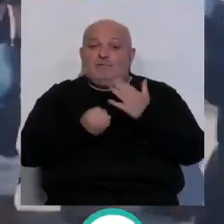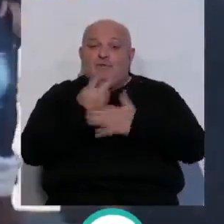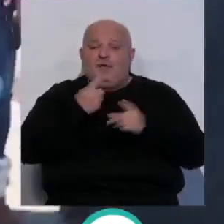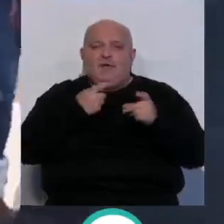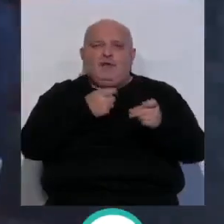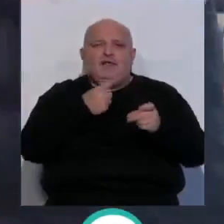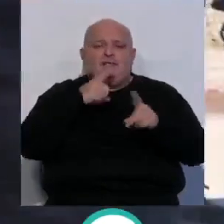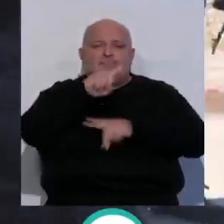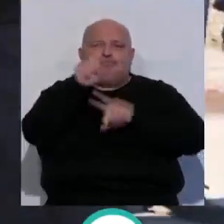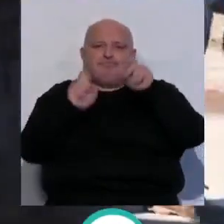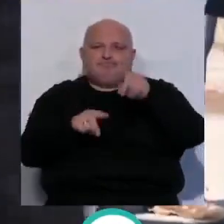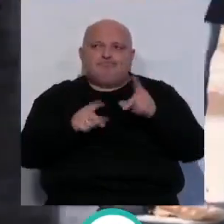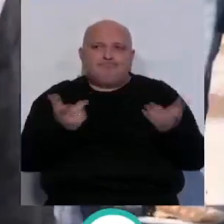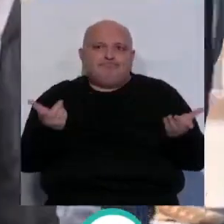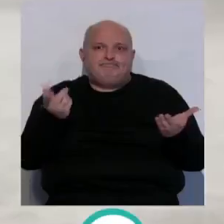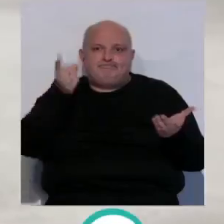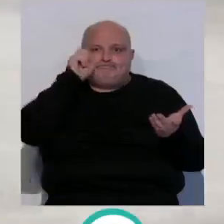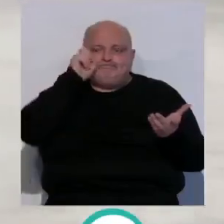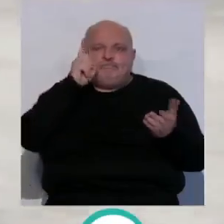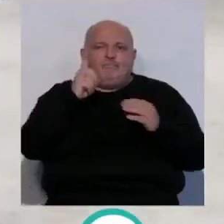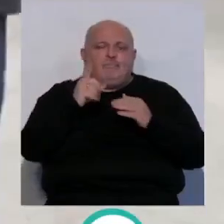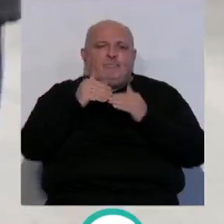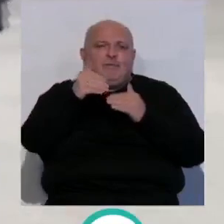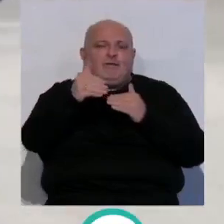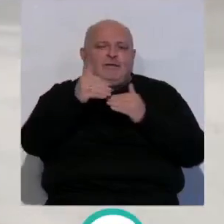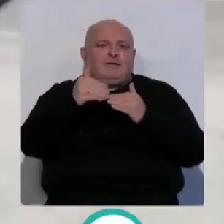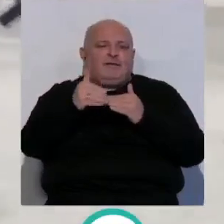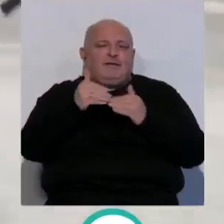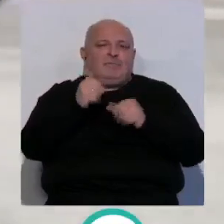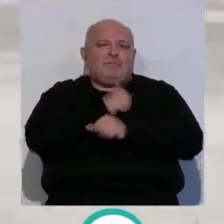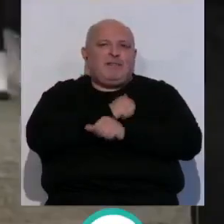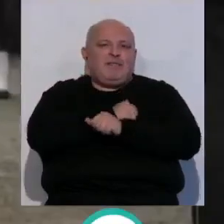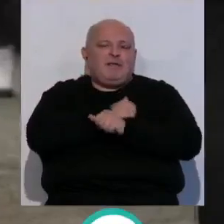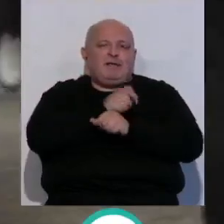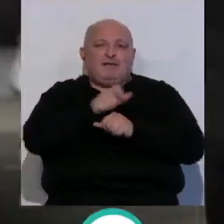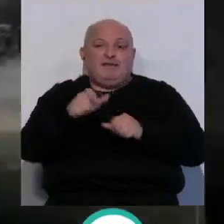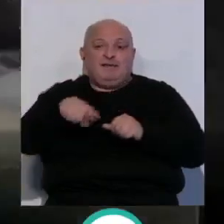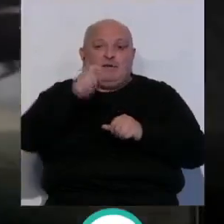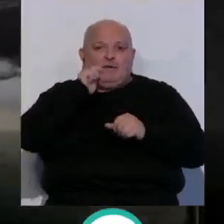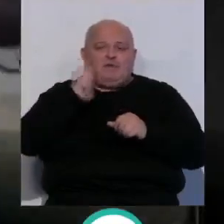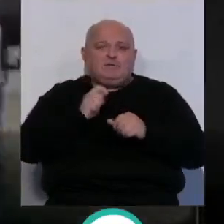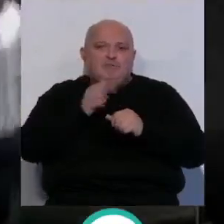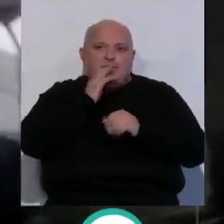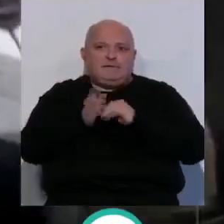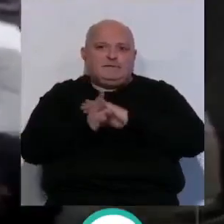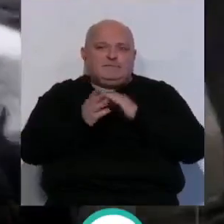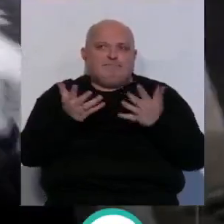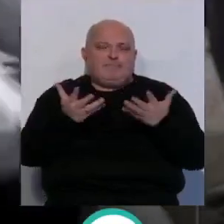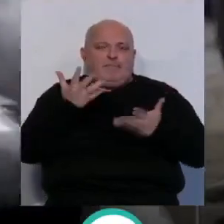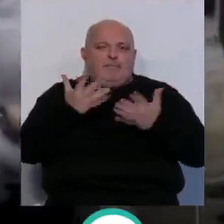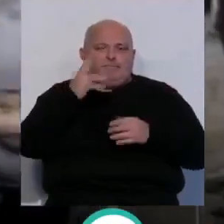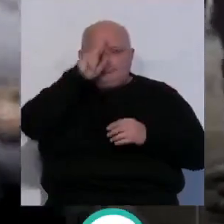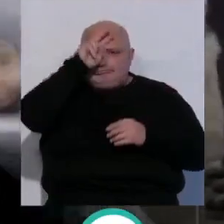los interrogantes se multiplican, el horizonte no se despeja y la esperanza de la población ucraniana sigue marchitándose.